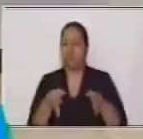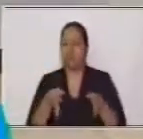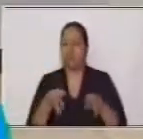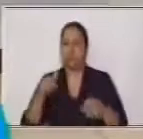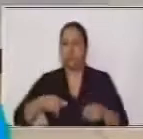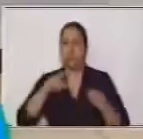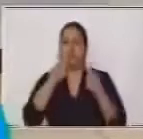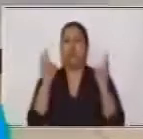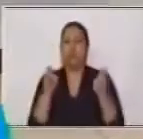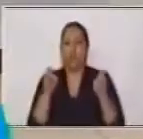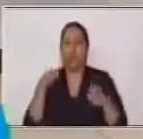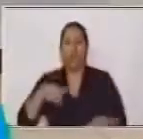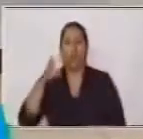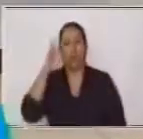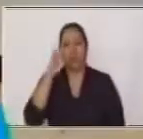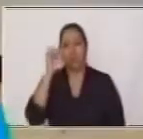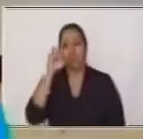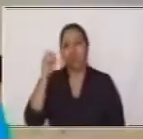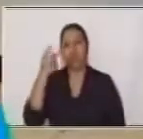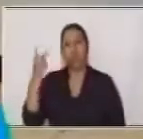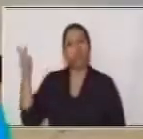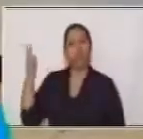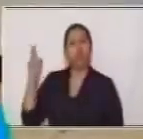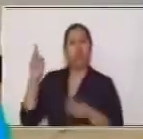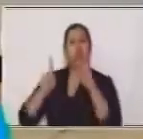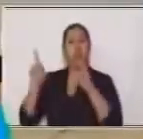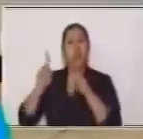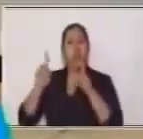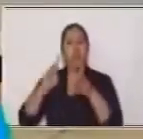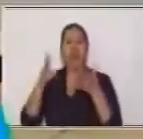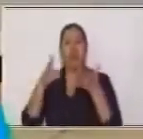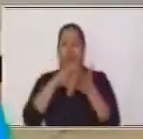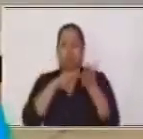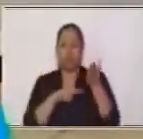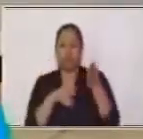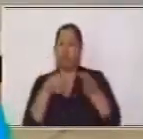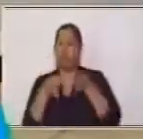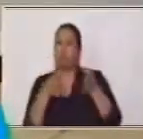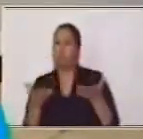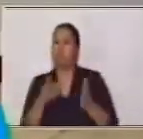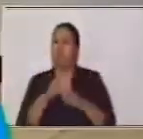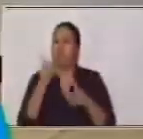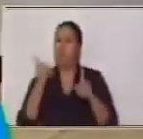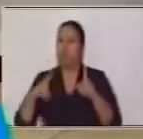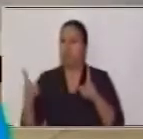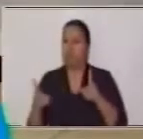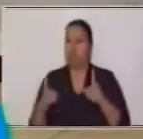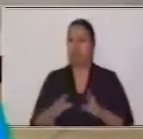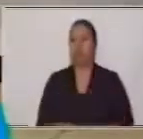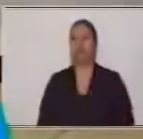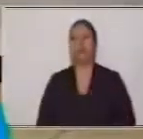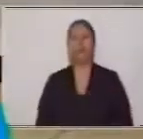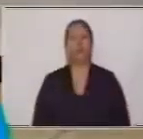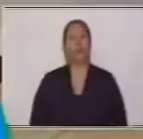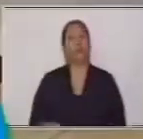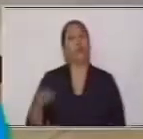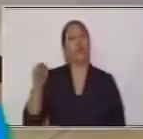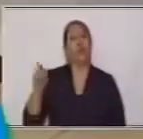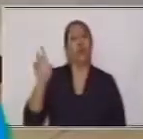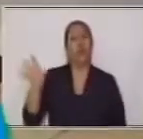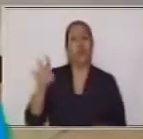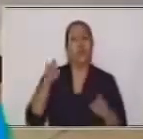vamos a observar la definición de la oración yuxtapuesta. Y estas son oraciones